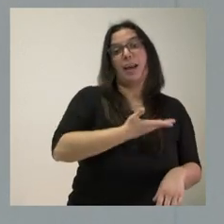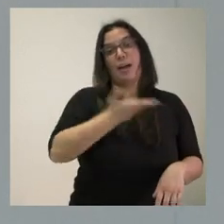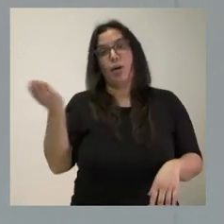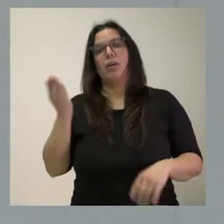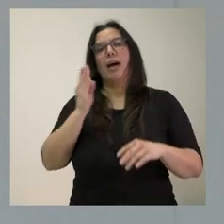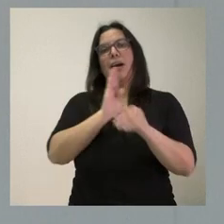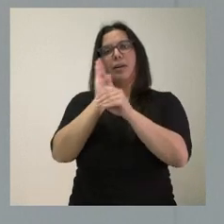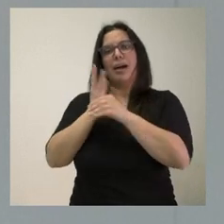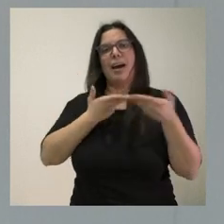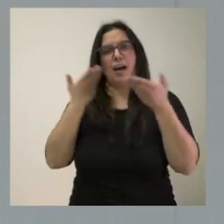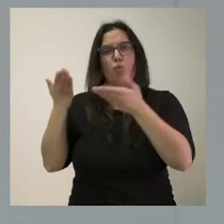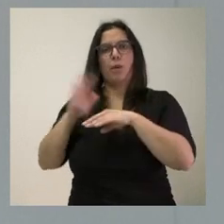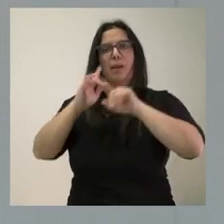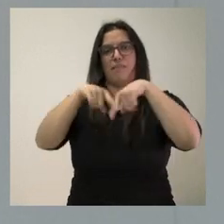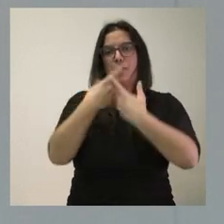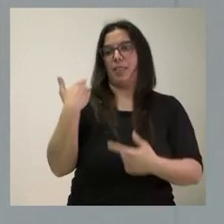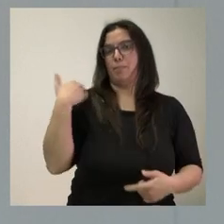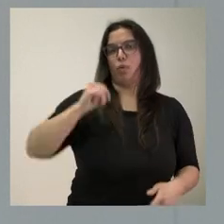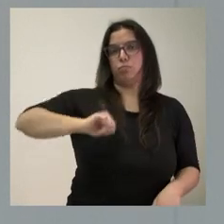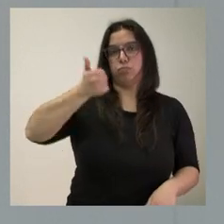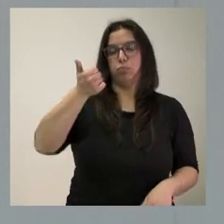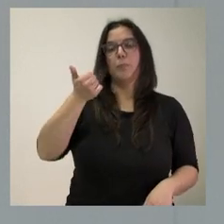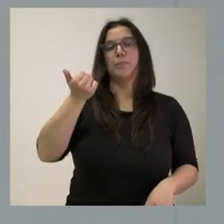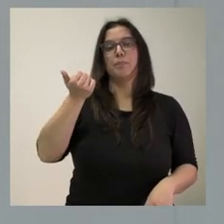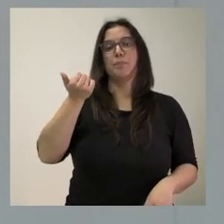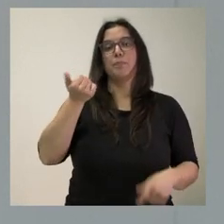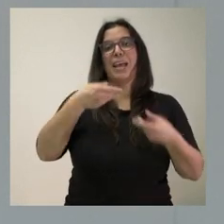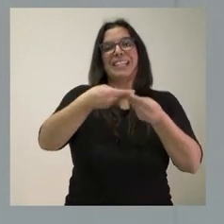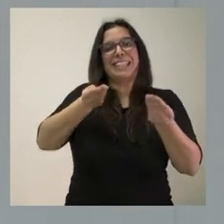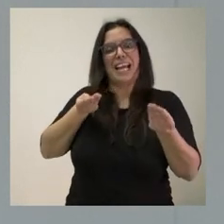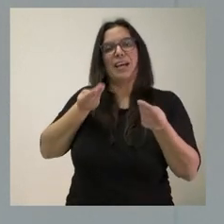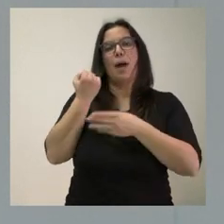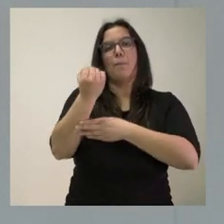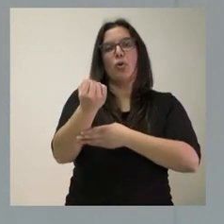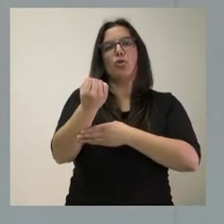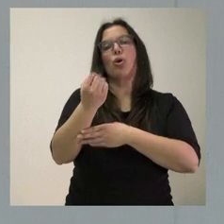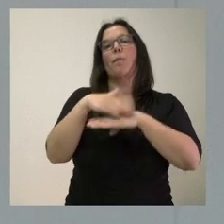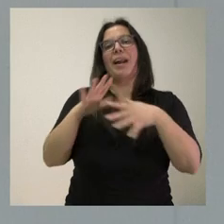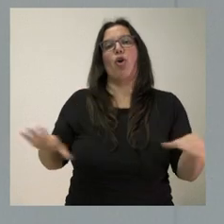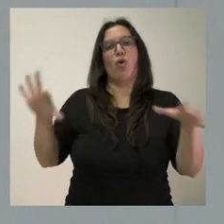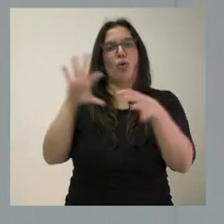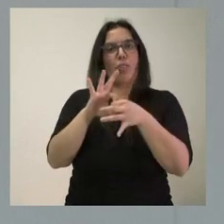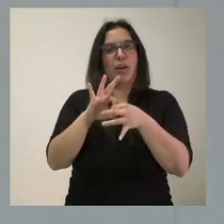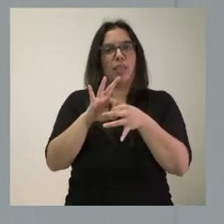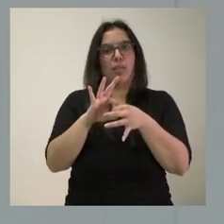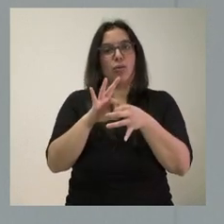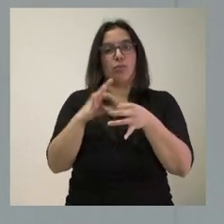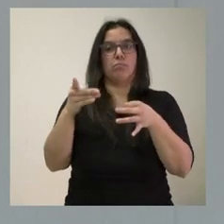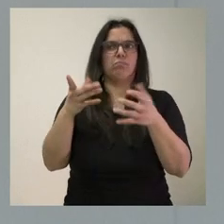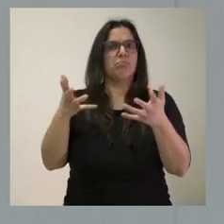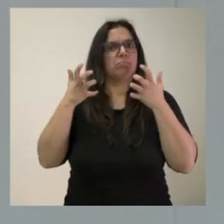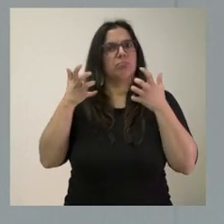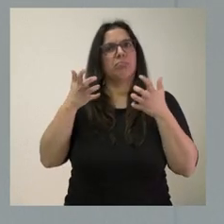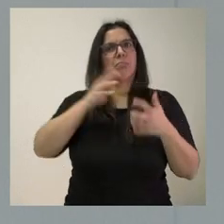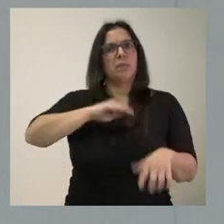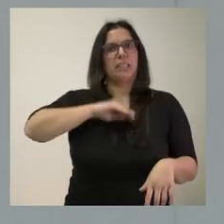familias. Hace muy poco se resolvió ese cheque de apoyo para la conciliación, que se benefició a una gran parte de